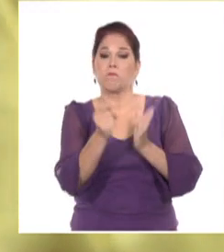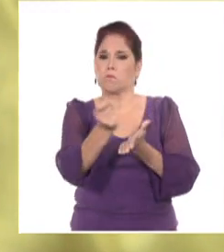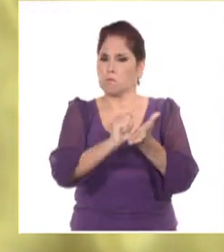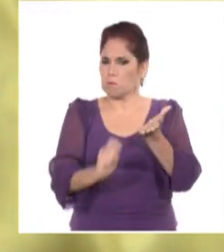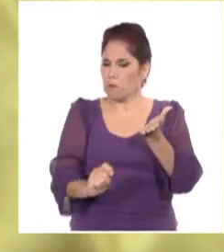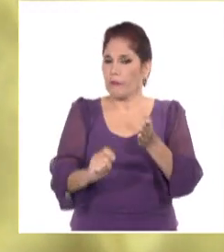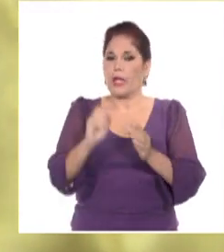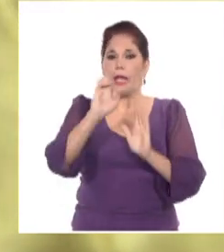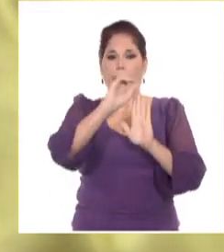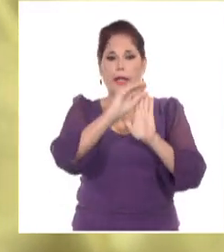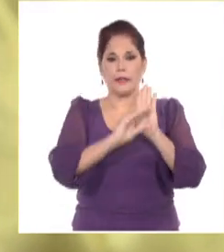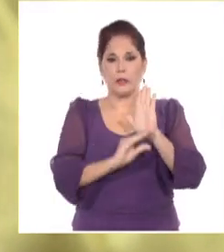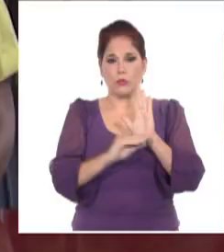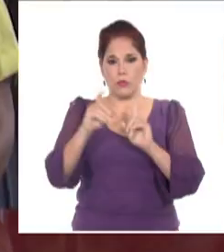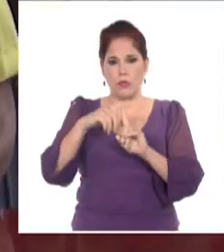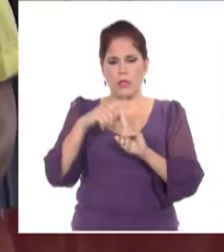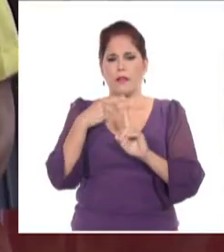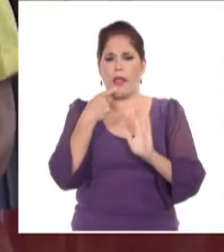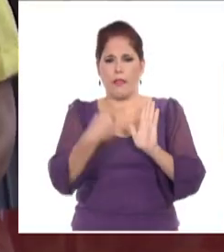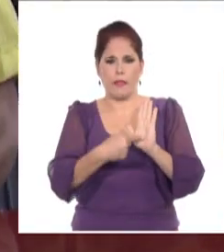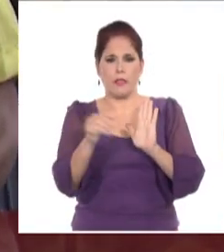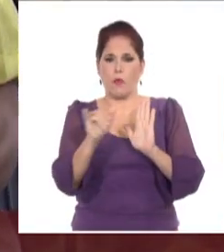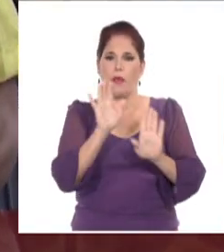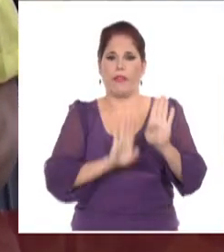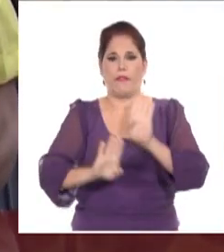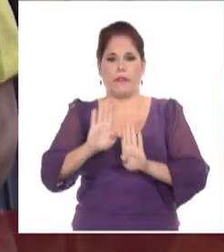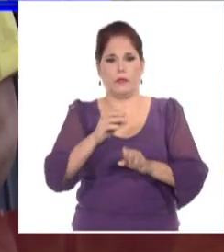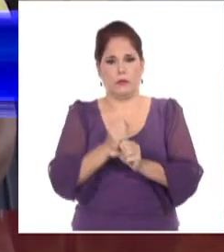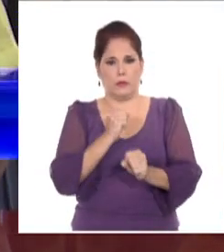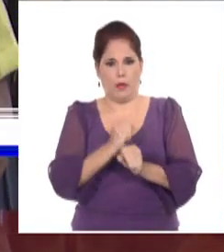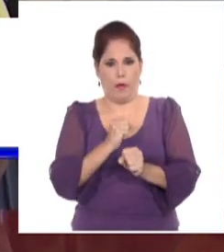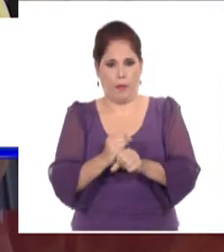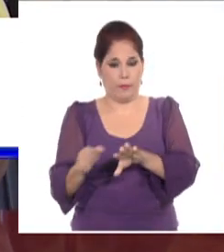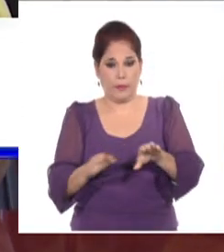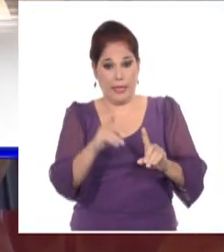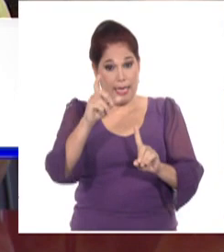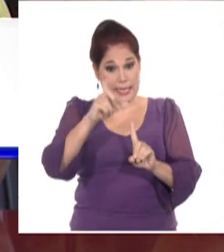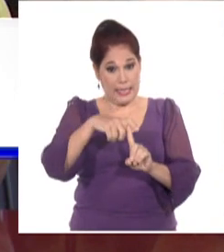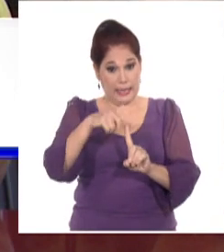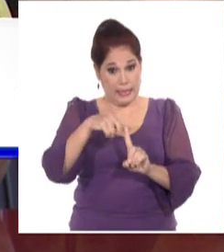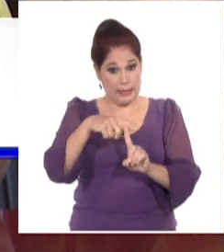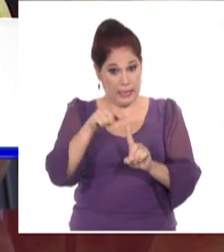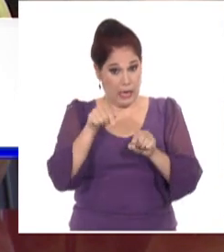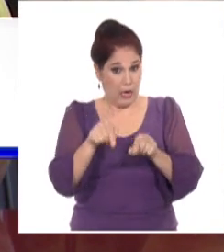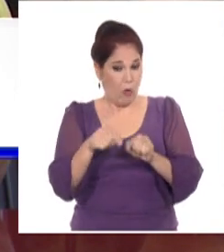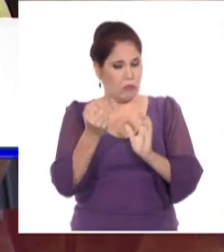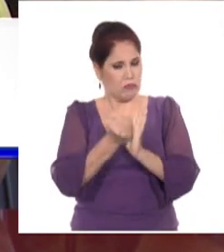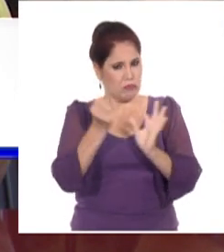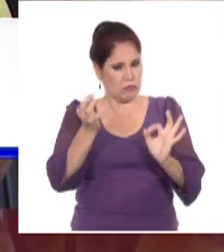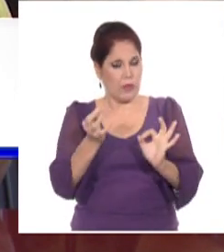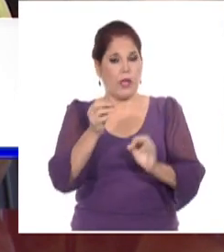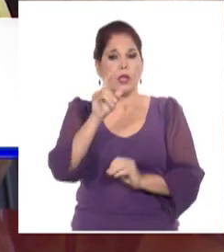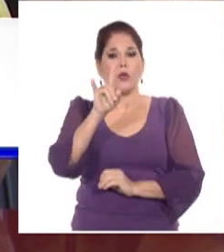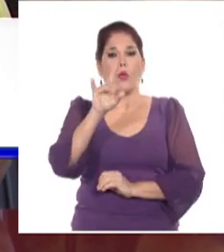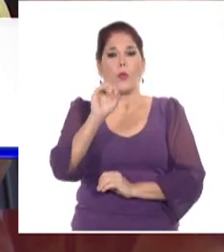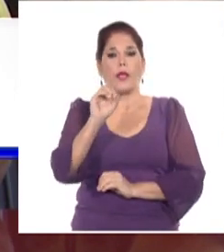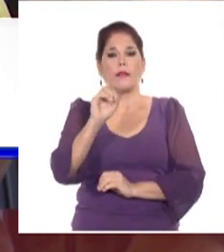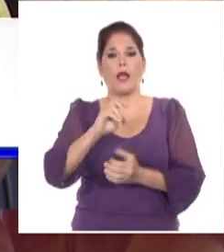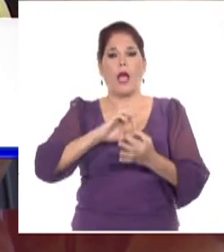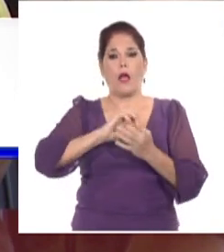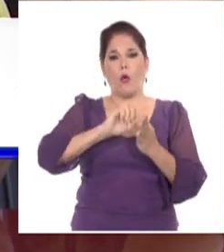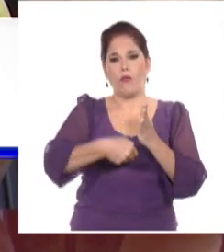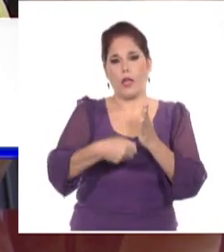estatutos de la Central Obrera. Y al mismo tiempo la CTC hoy tiene ratificados más de 90 convenios